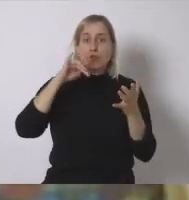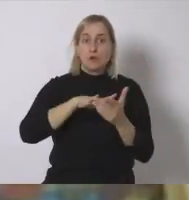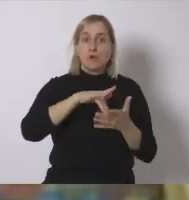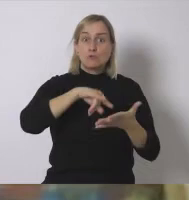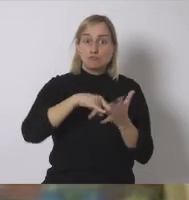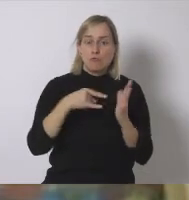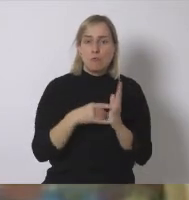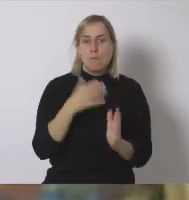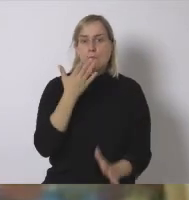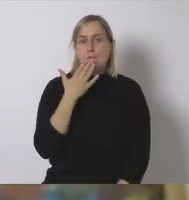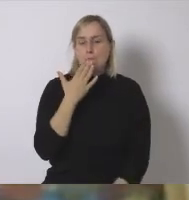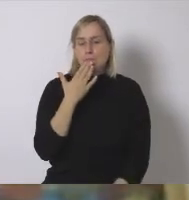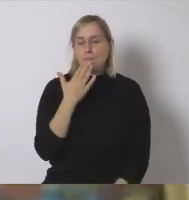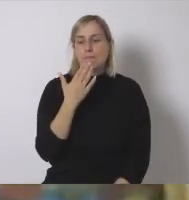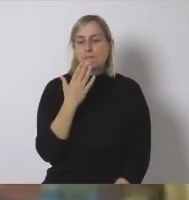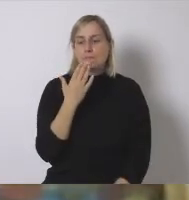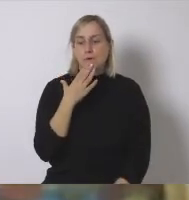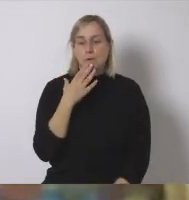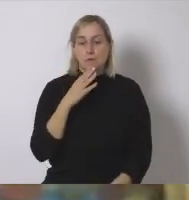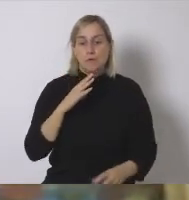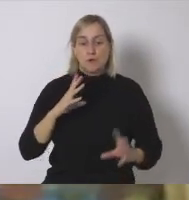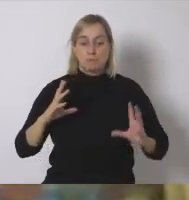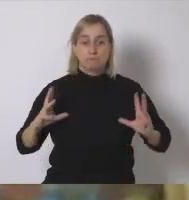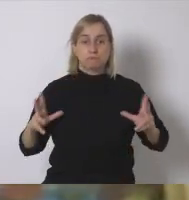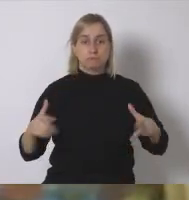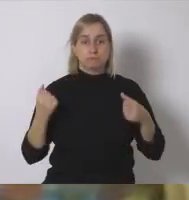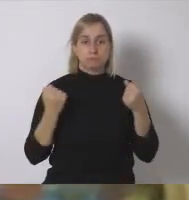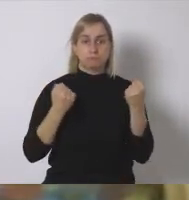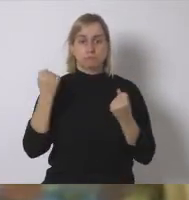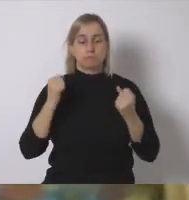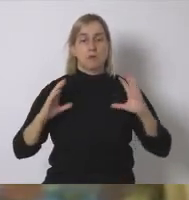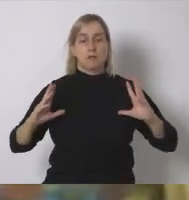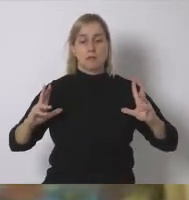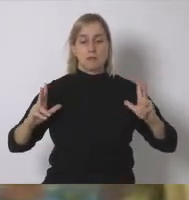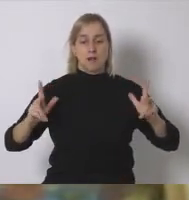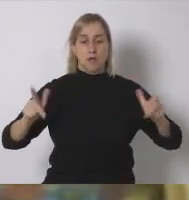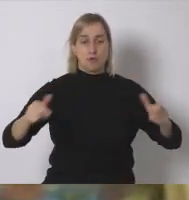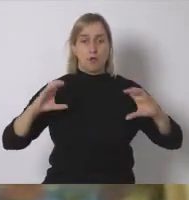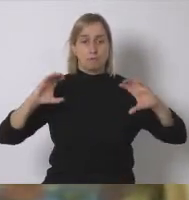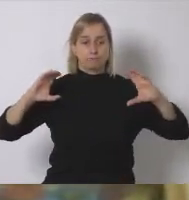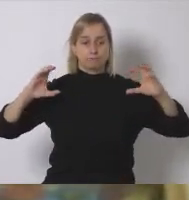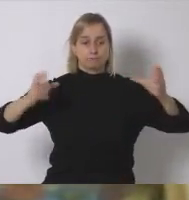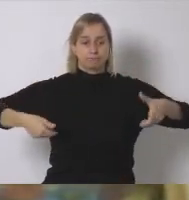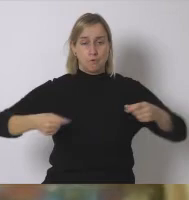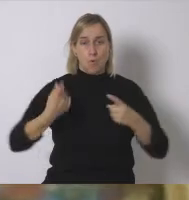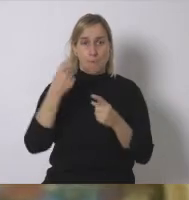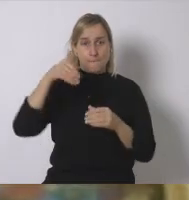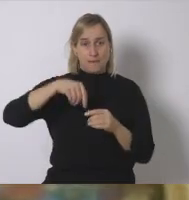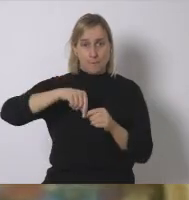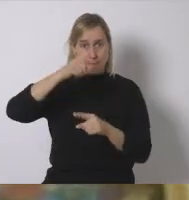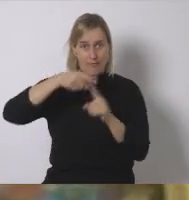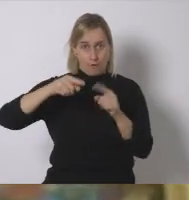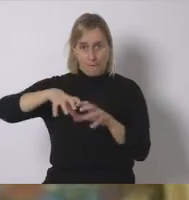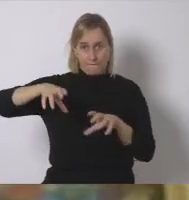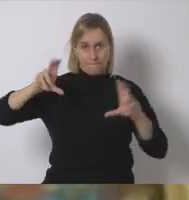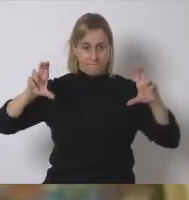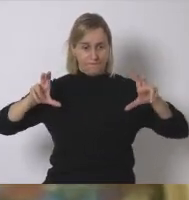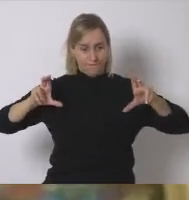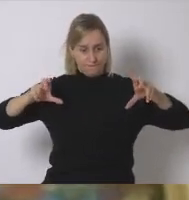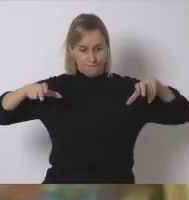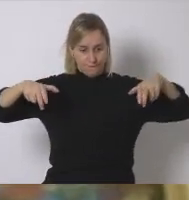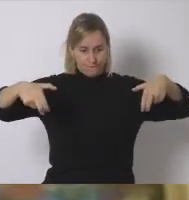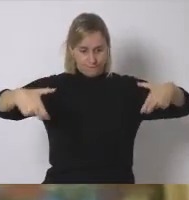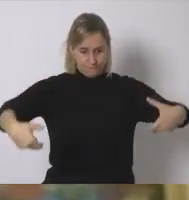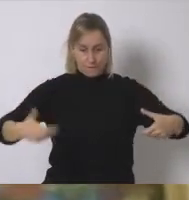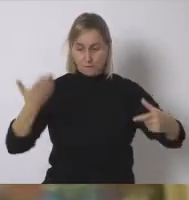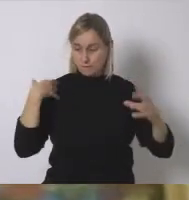sería que esos tractores que hoy manejan de ruedas de metro y medio de depósitos